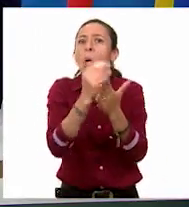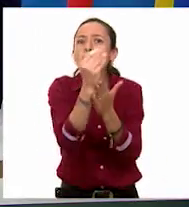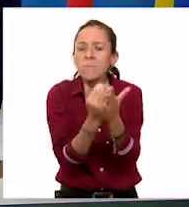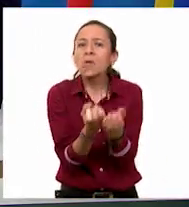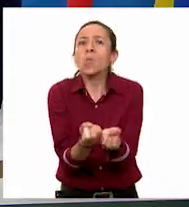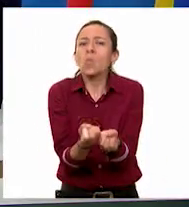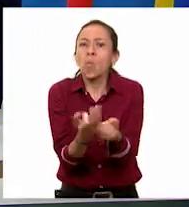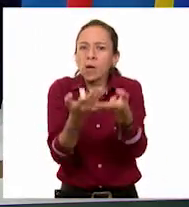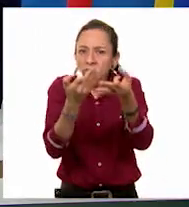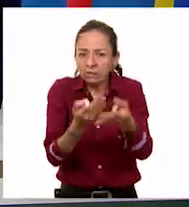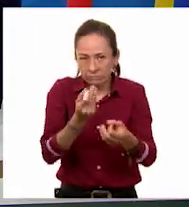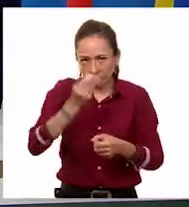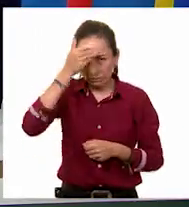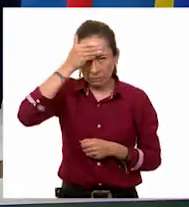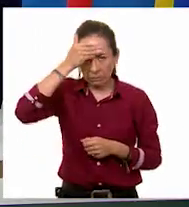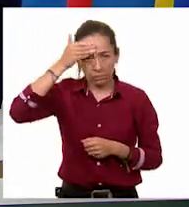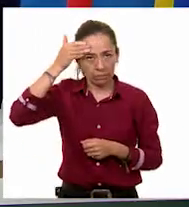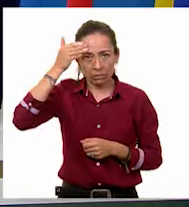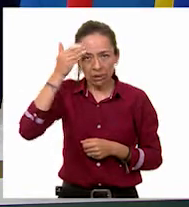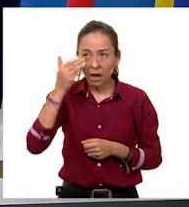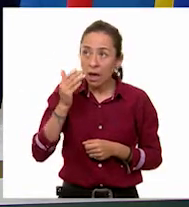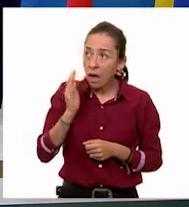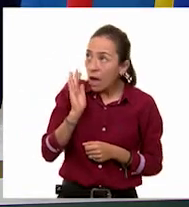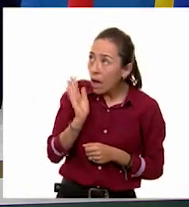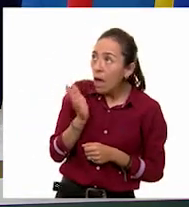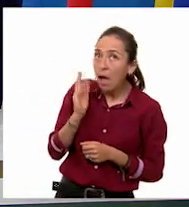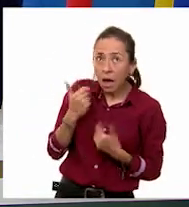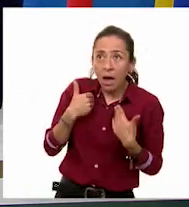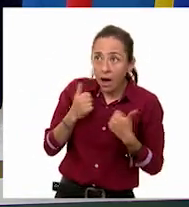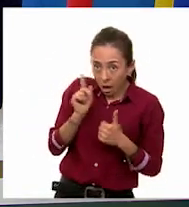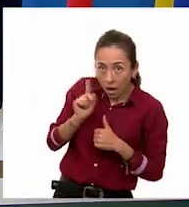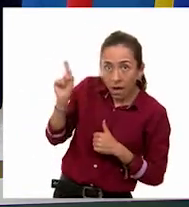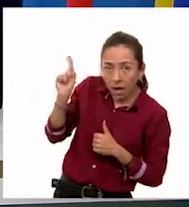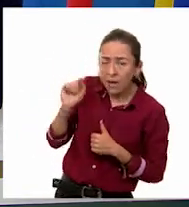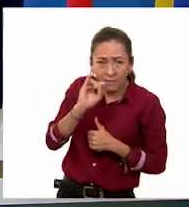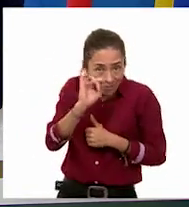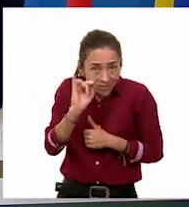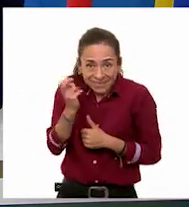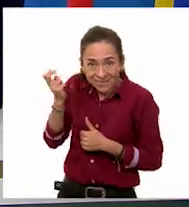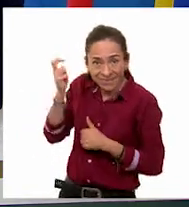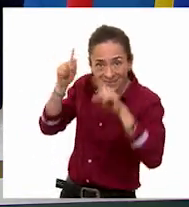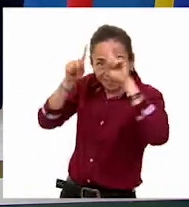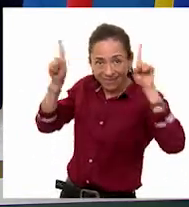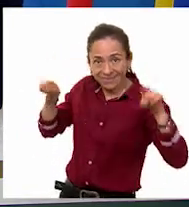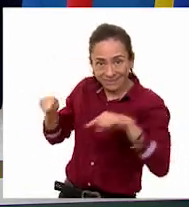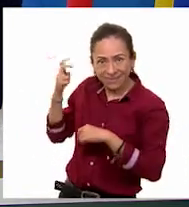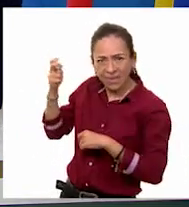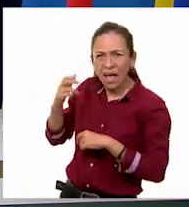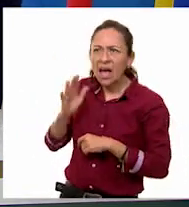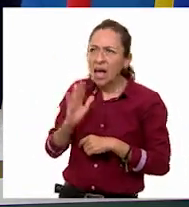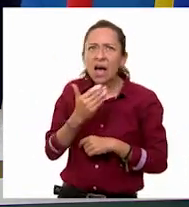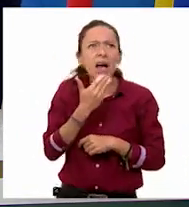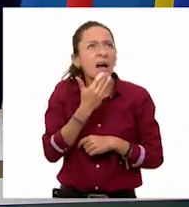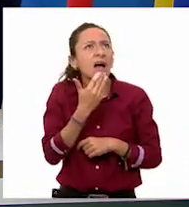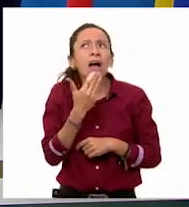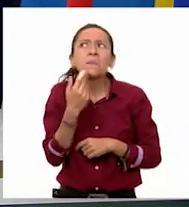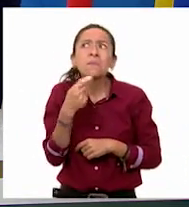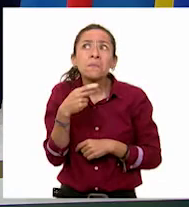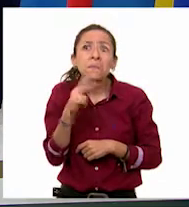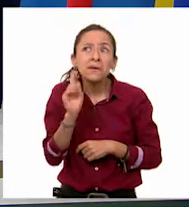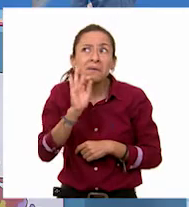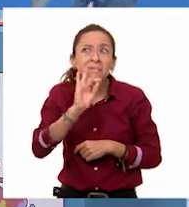¡Ah! Son esas que están ahí. Ajá, son las que tengo en el pizarrón. ¡Ah! Muy bien. ¿Y cómo se calcula el descuento?